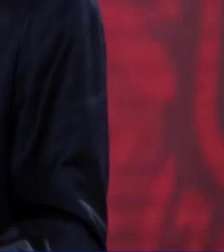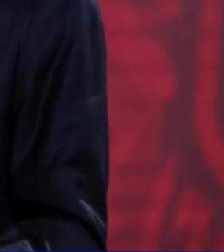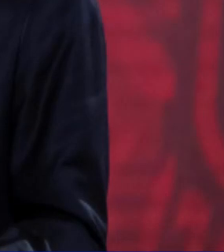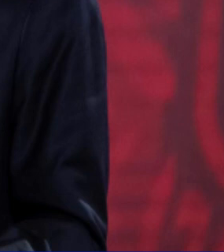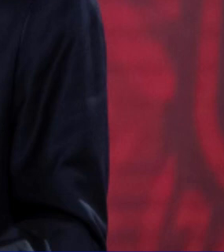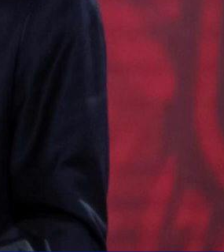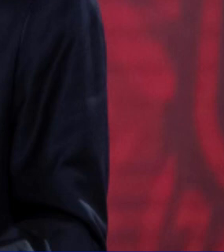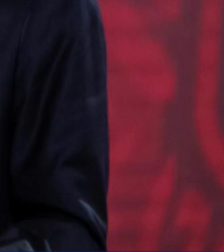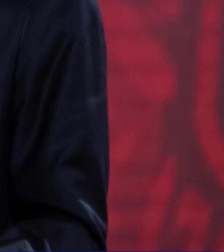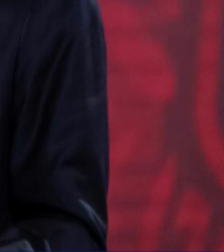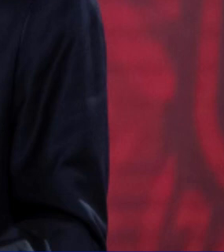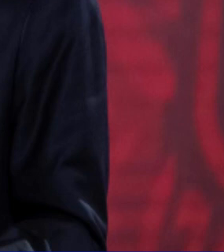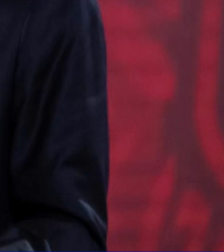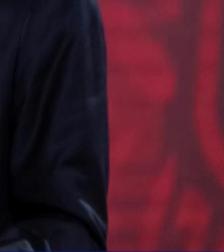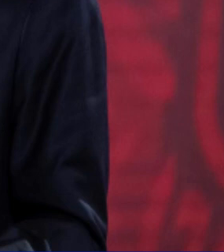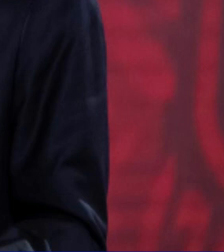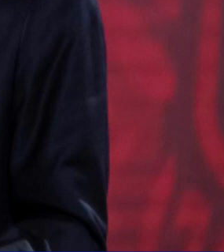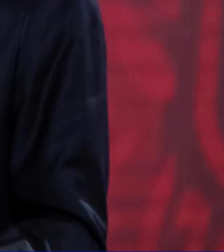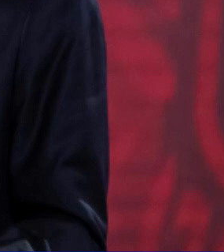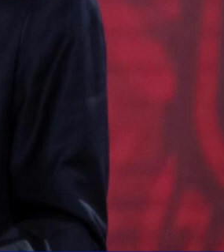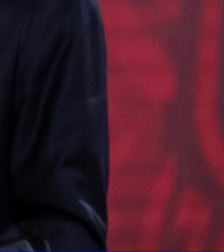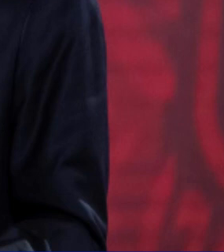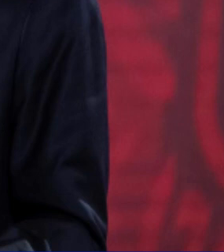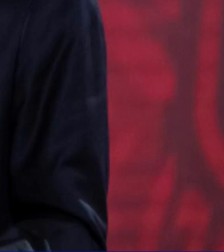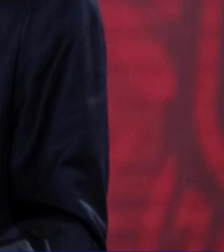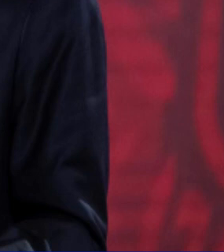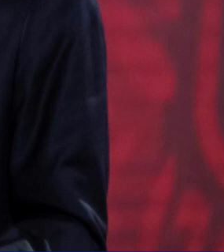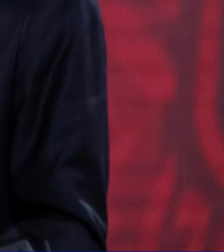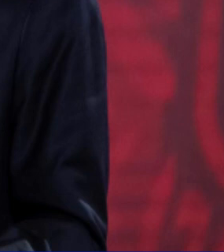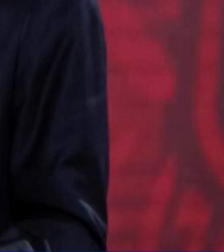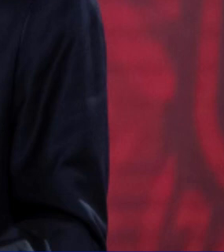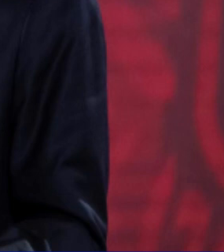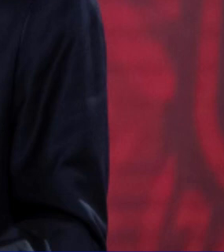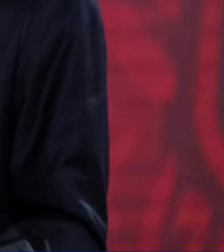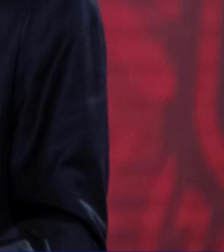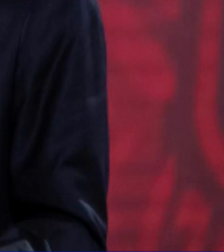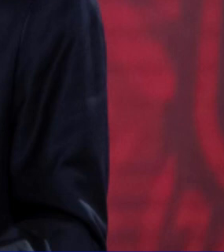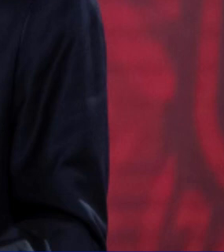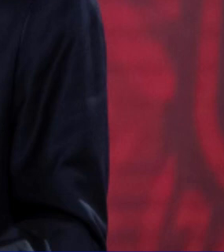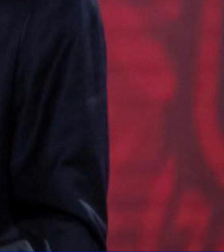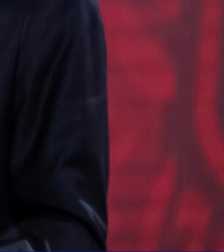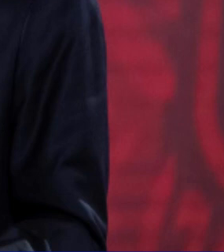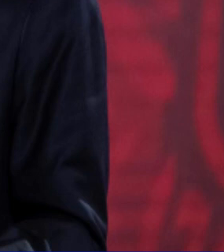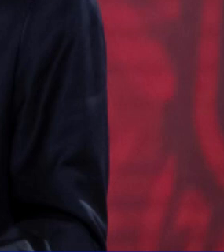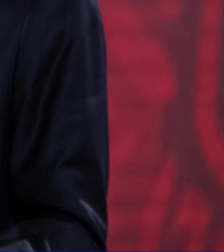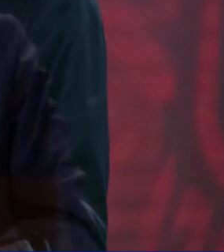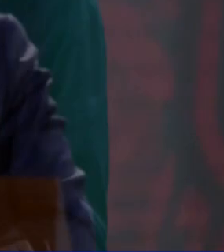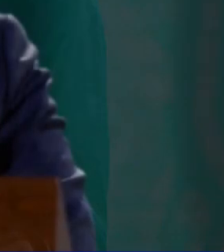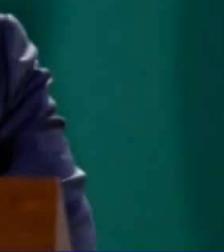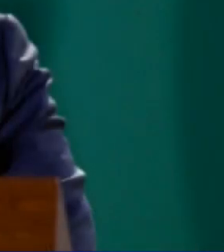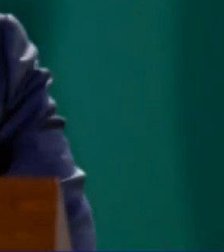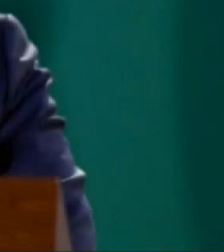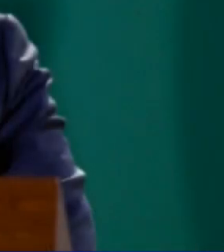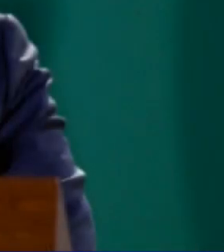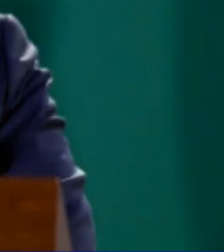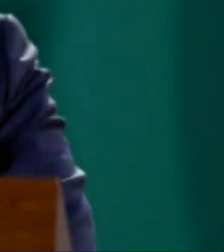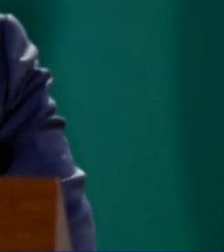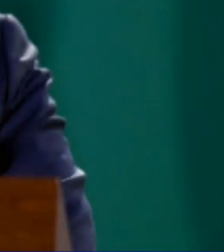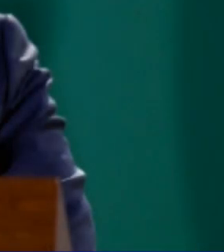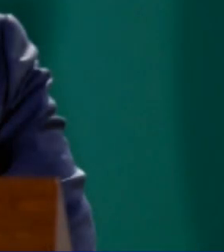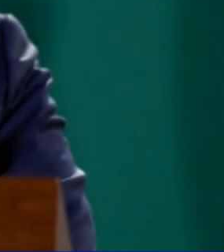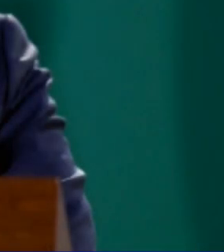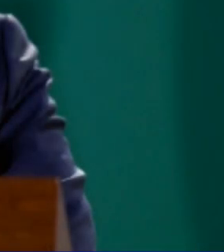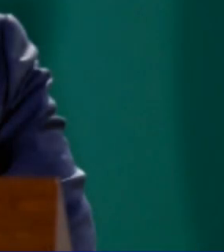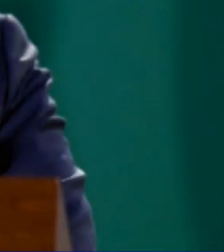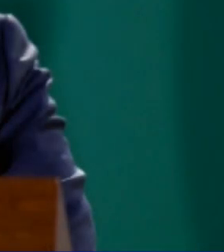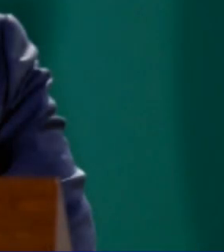es un arte, una exquisitez para todo